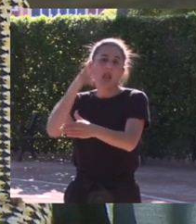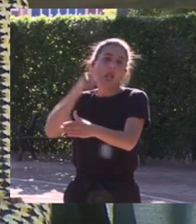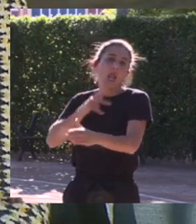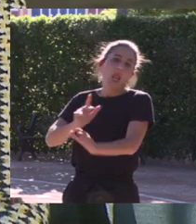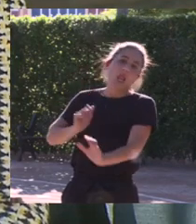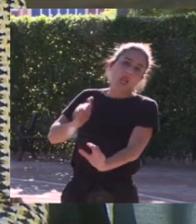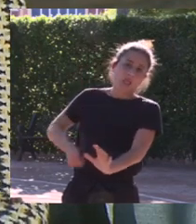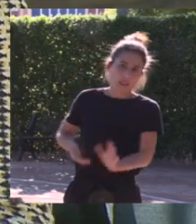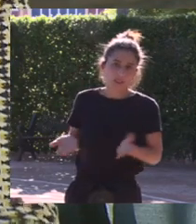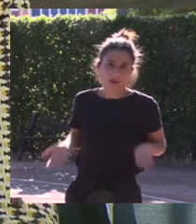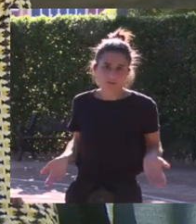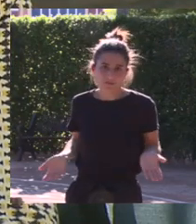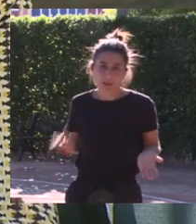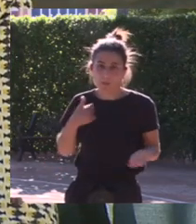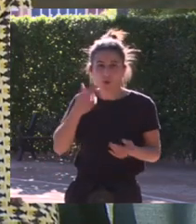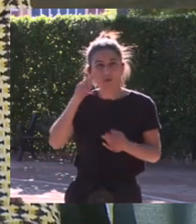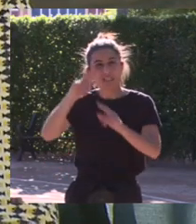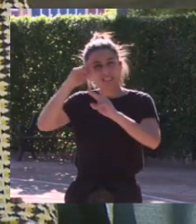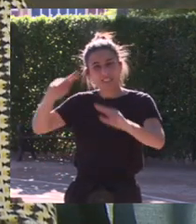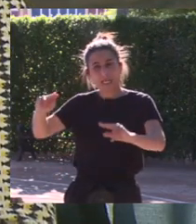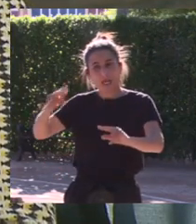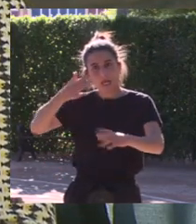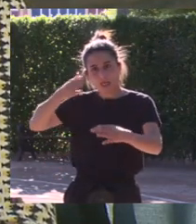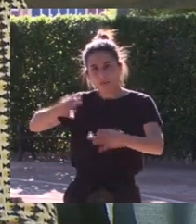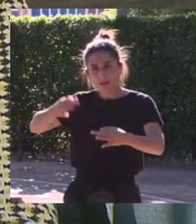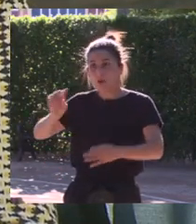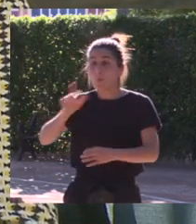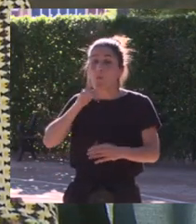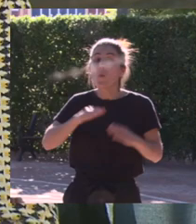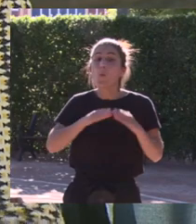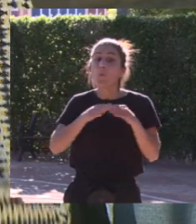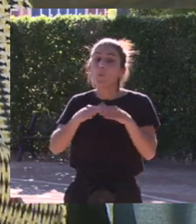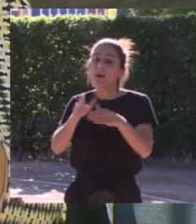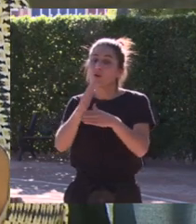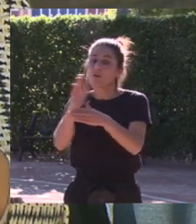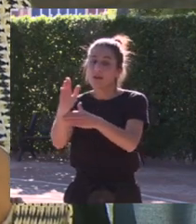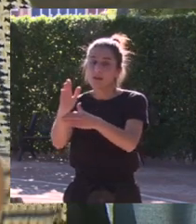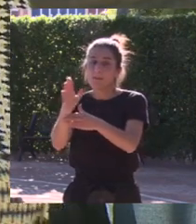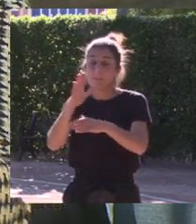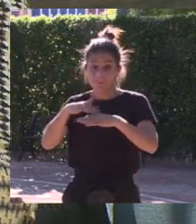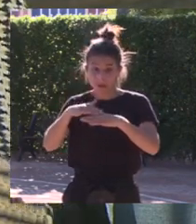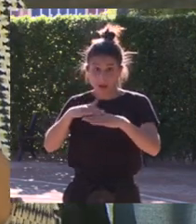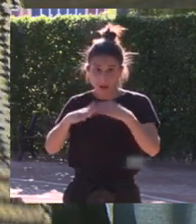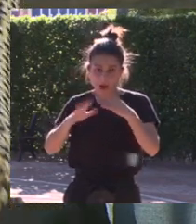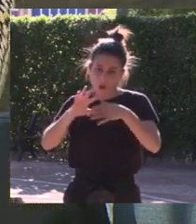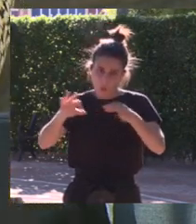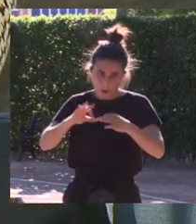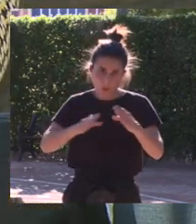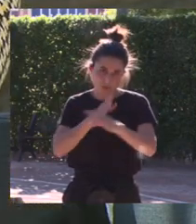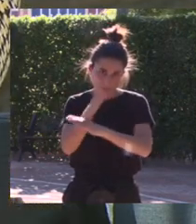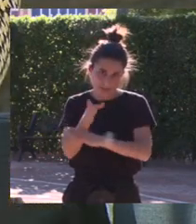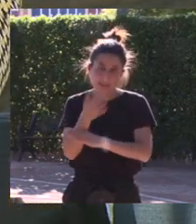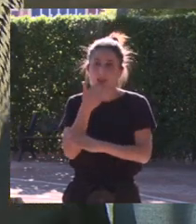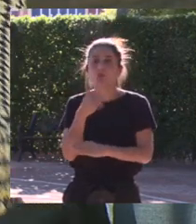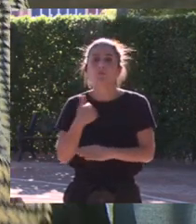que es una etiqueta que no es cierta porque al final un barco de vela para ir a los Juegos Olímpicos que evidentemente si tú quieres